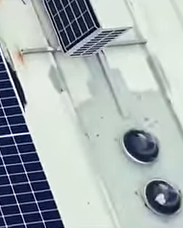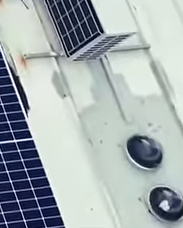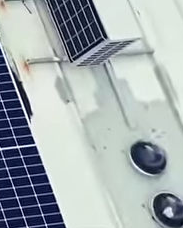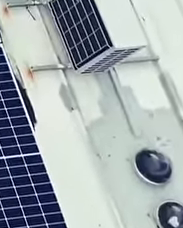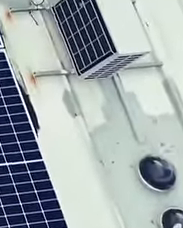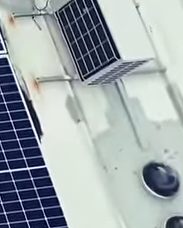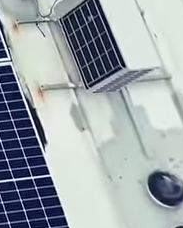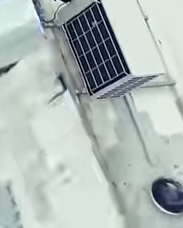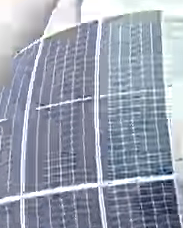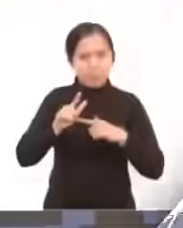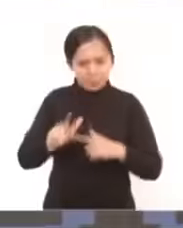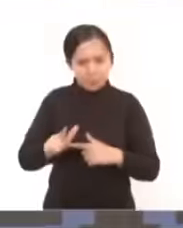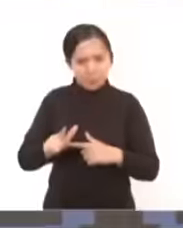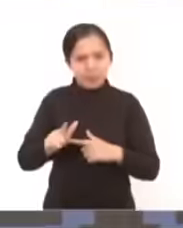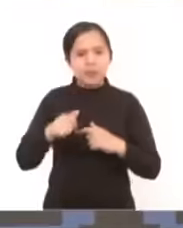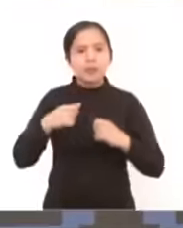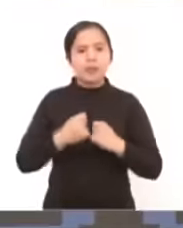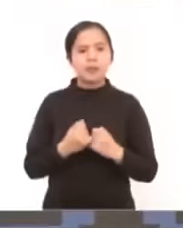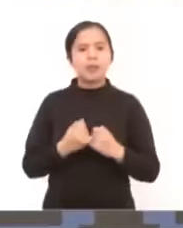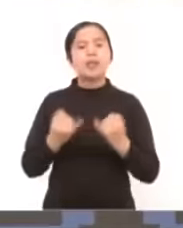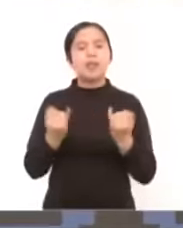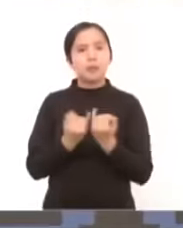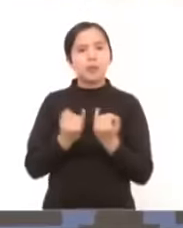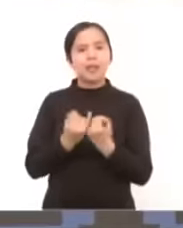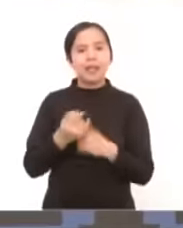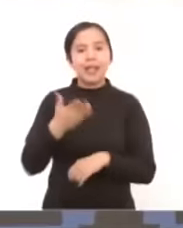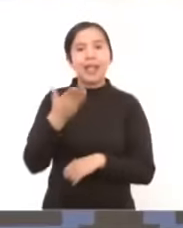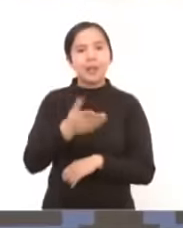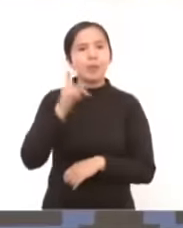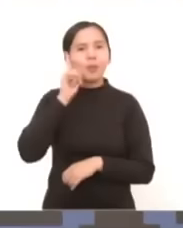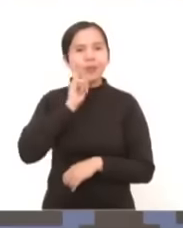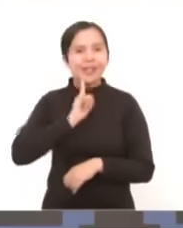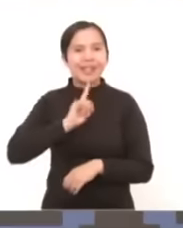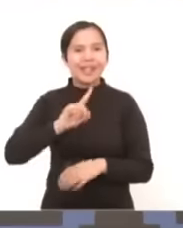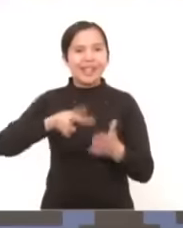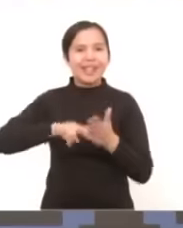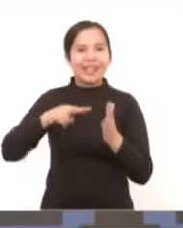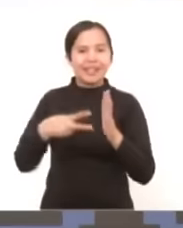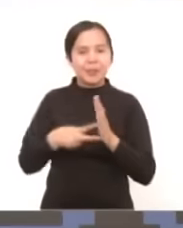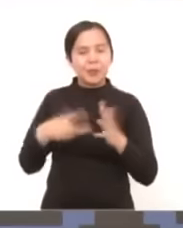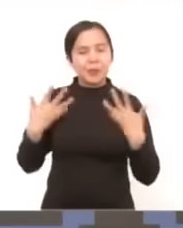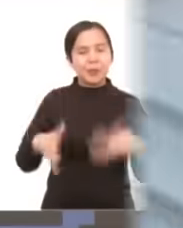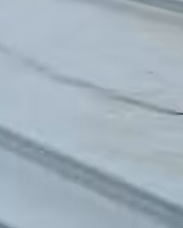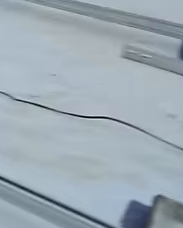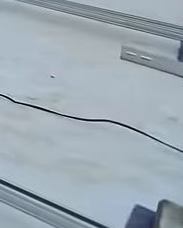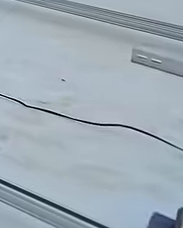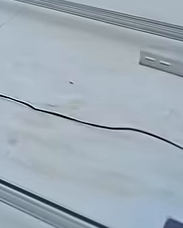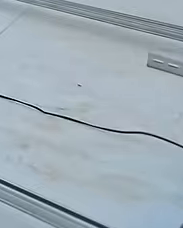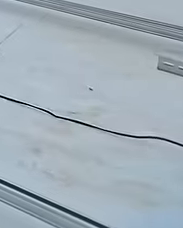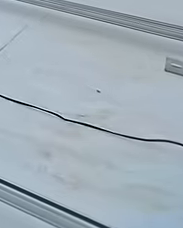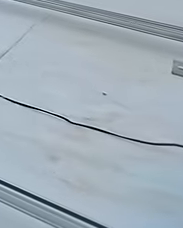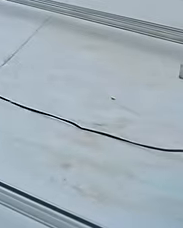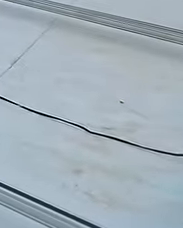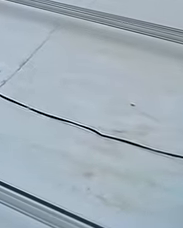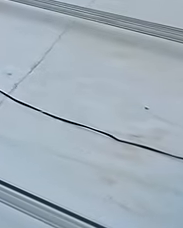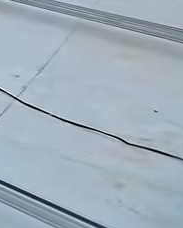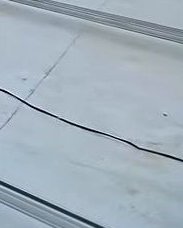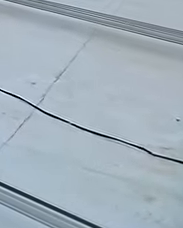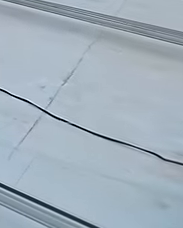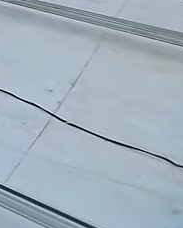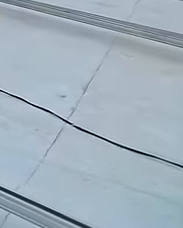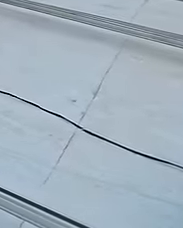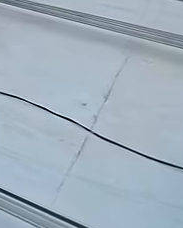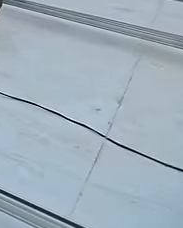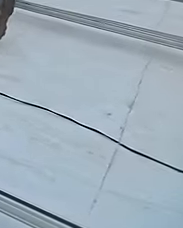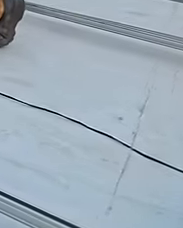Por su parte, Manuel Bartlett, director de la Comisión Federal de Electricidad, resaltó la responsabilidad de